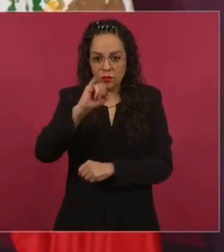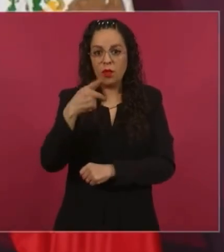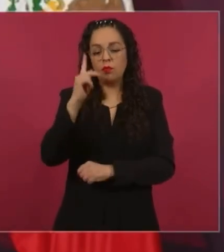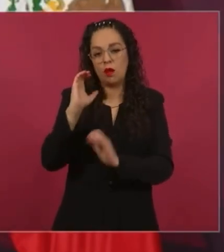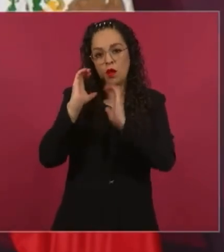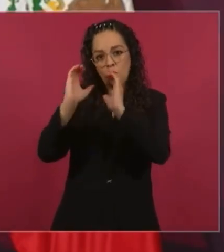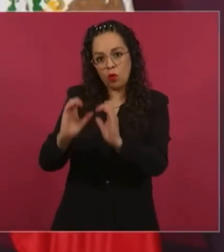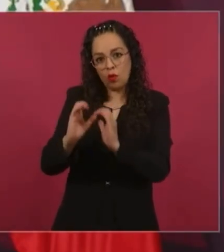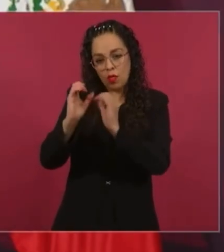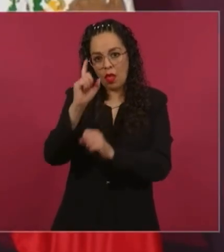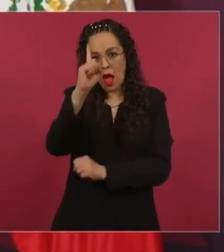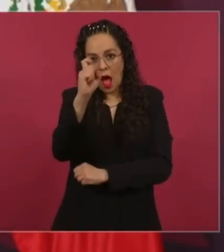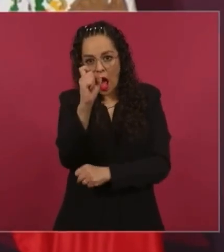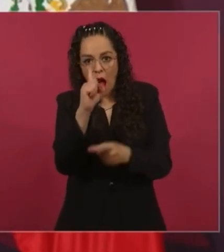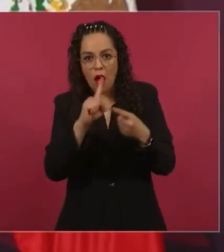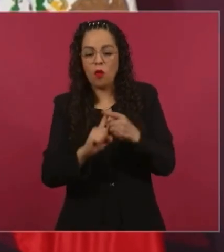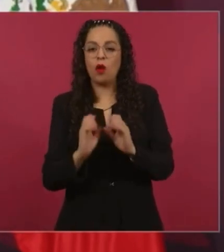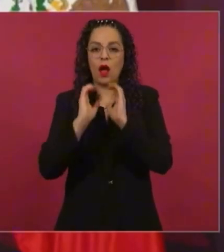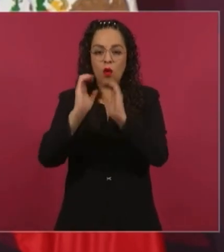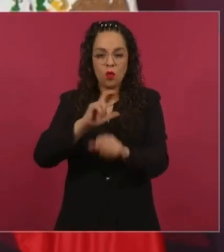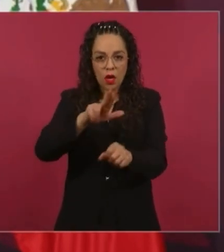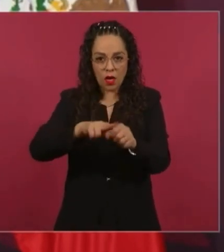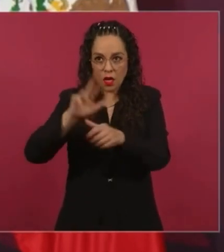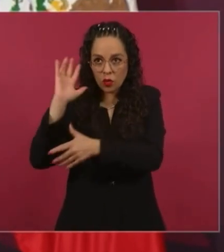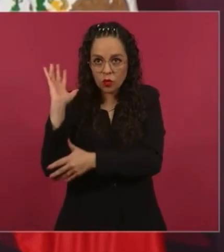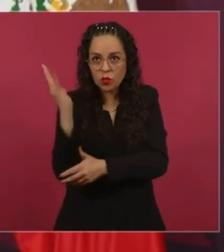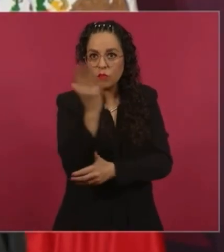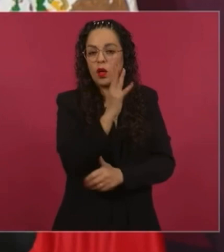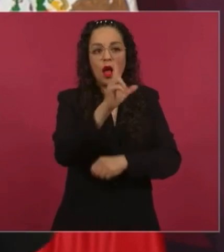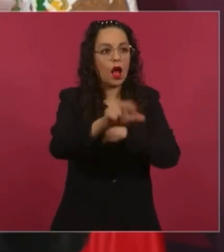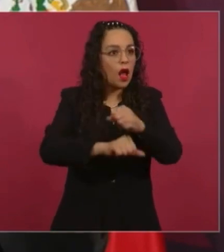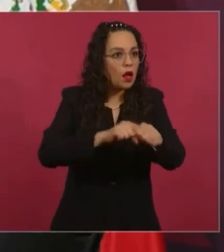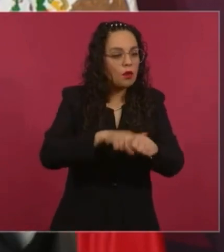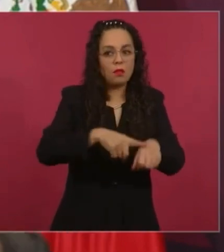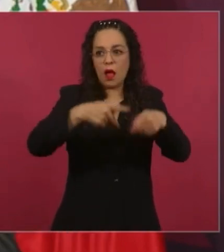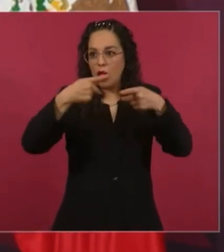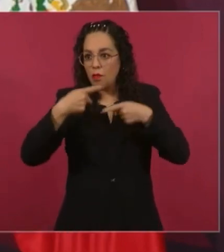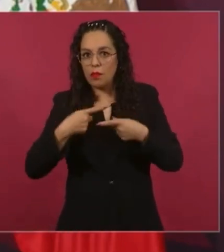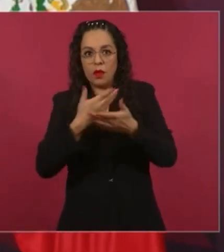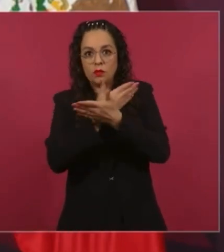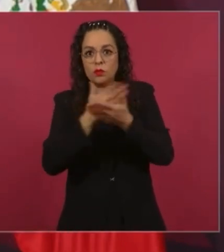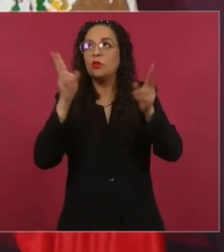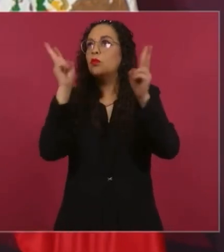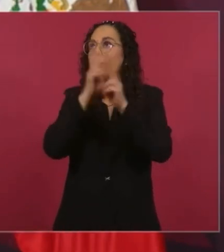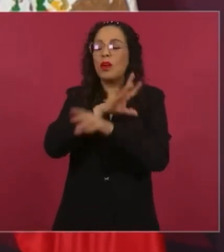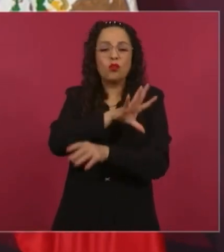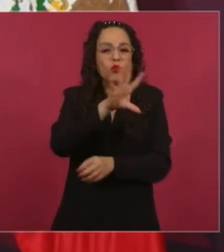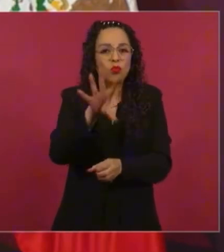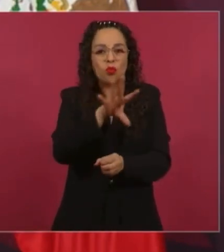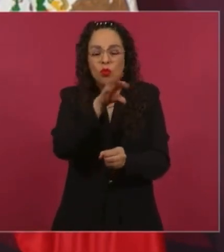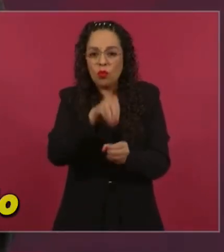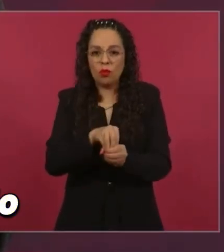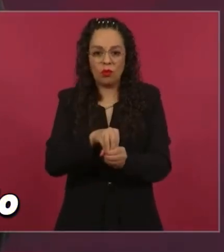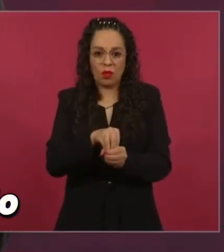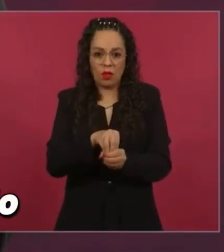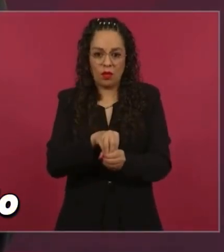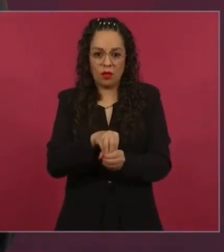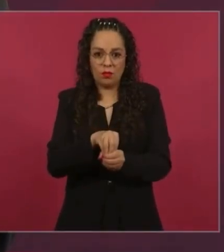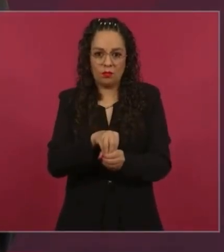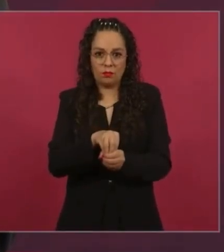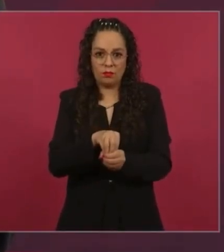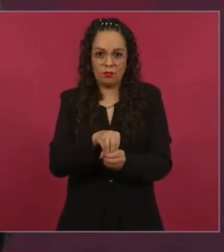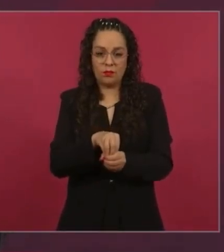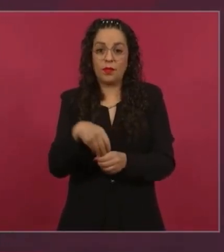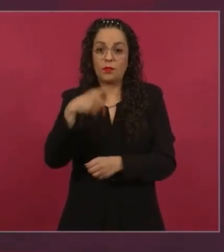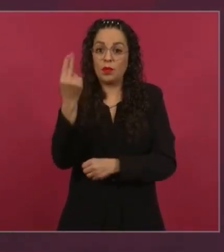cuidando el medio ambiente y planeando qué pasó durante el periodo neoliberal,